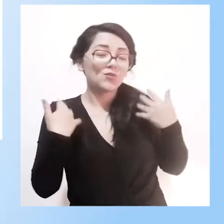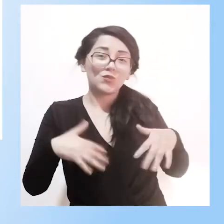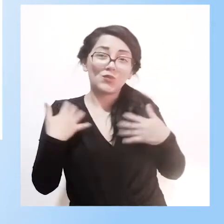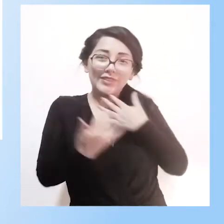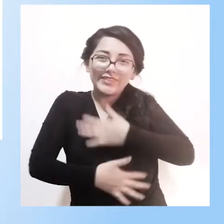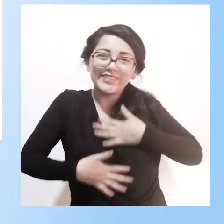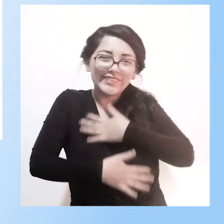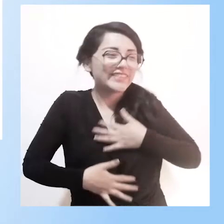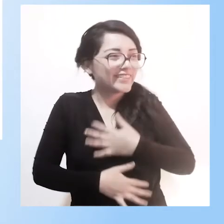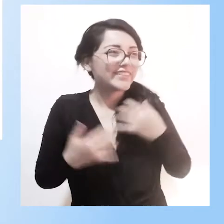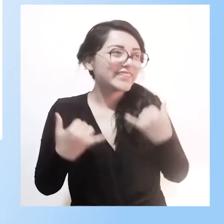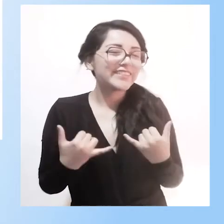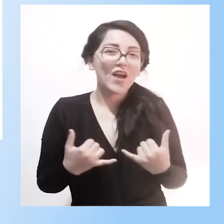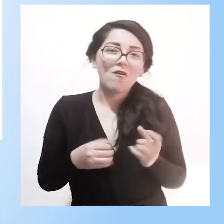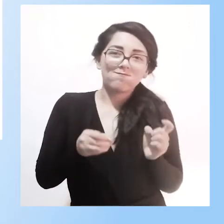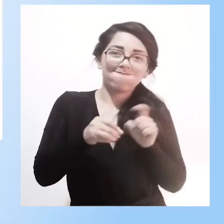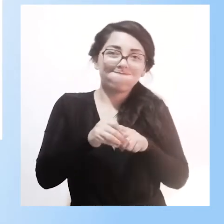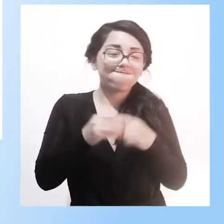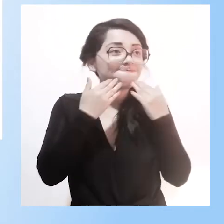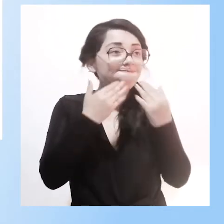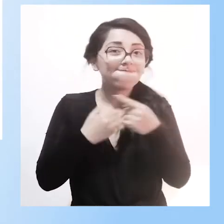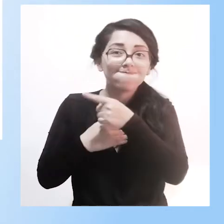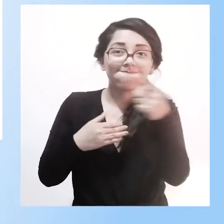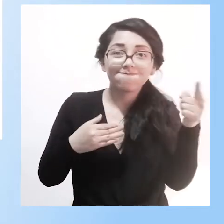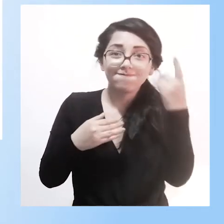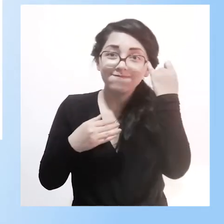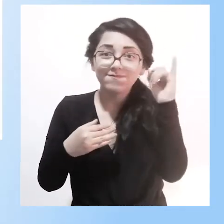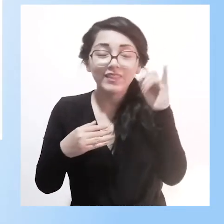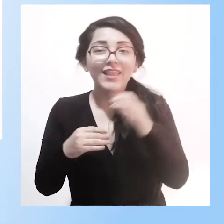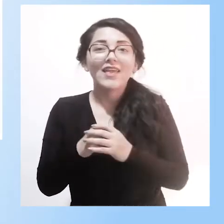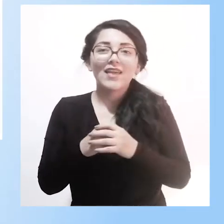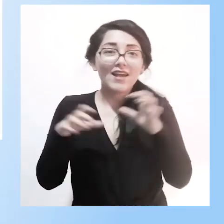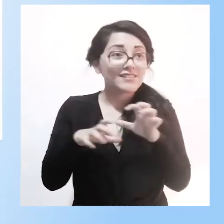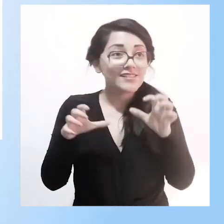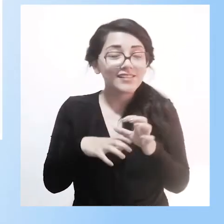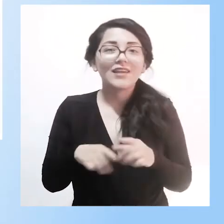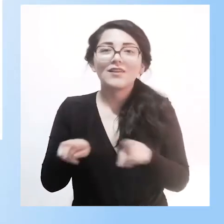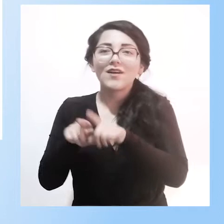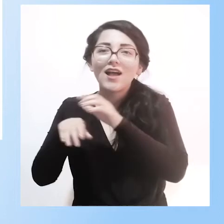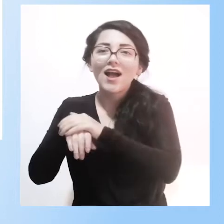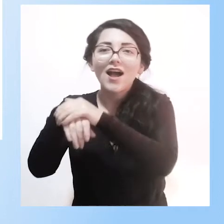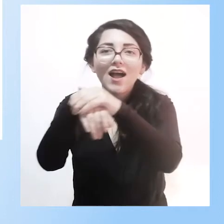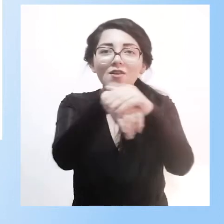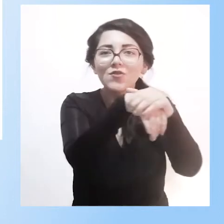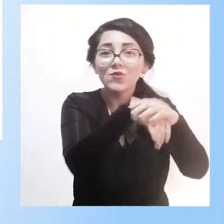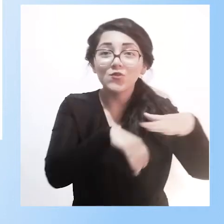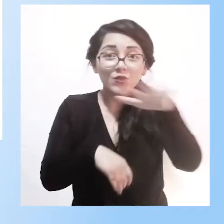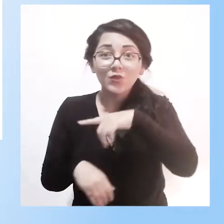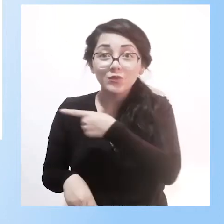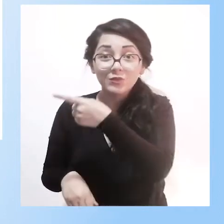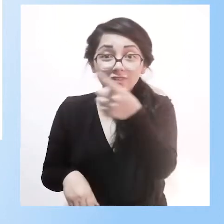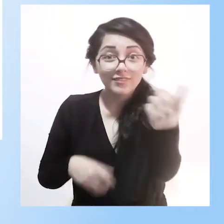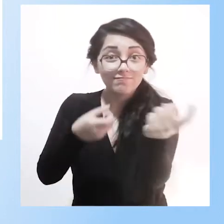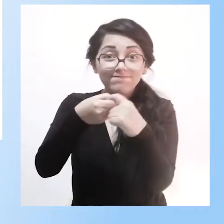Muchas gracias a los organizadores y un saludo grande, fraterno, a todos los que van a participar